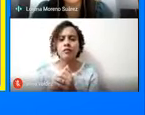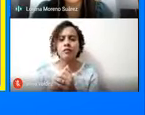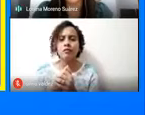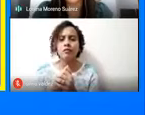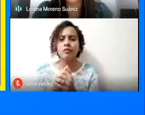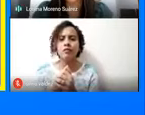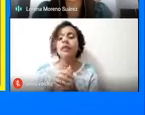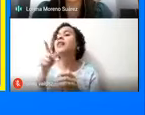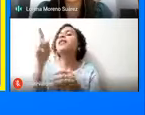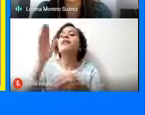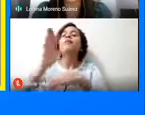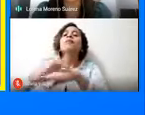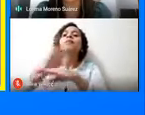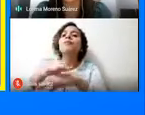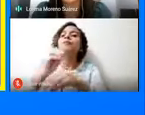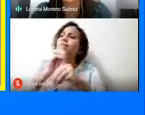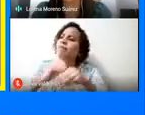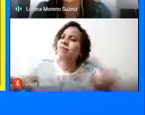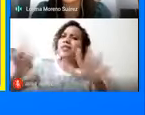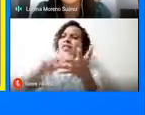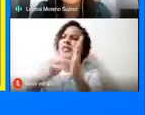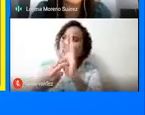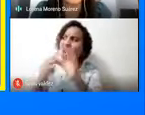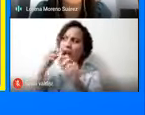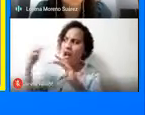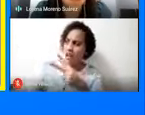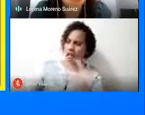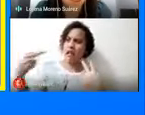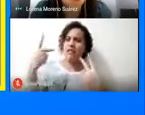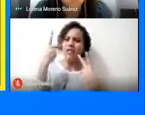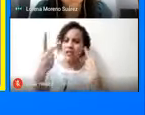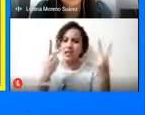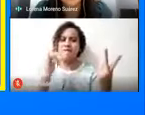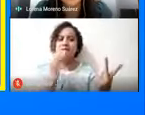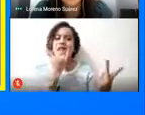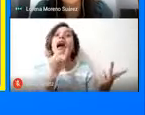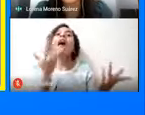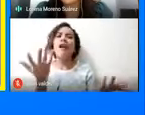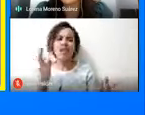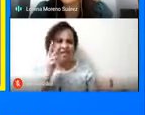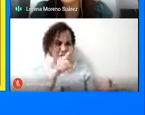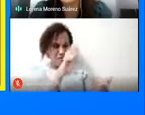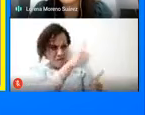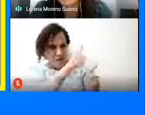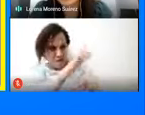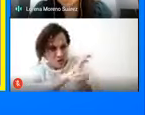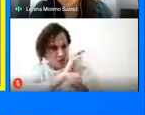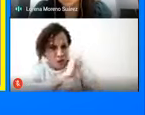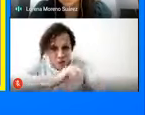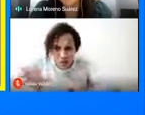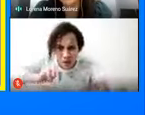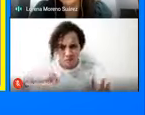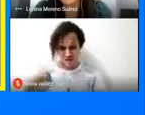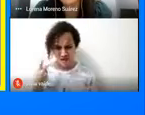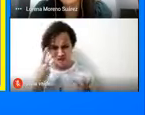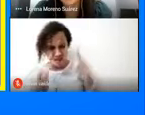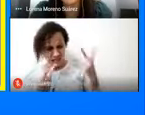el mensaje que va a comunicar a los visitantes va a ser errado. Entonces, yo como visitante,